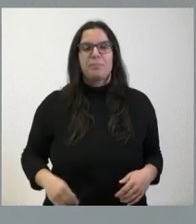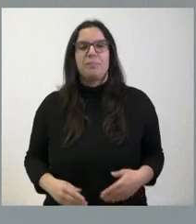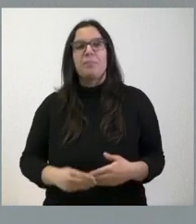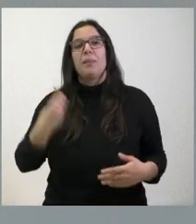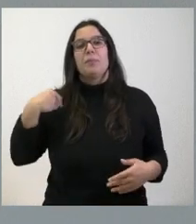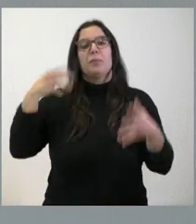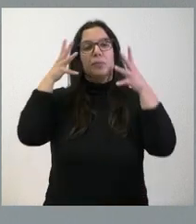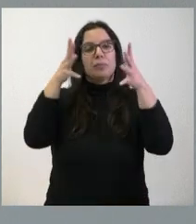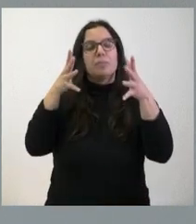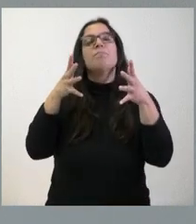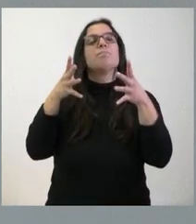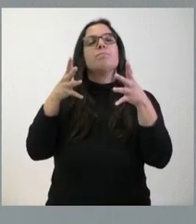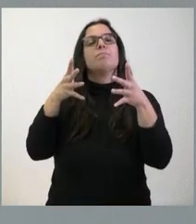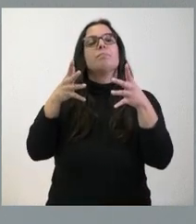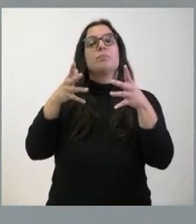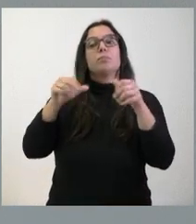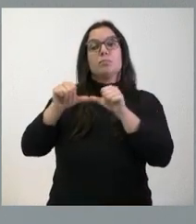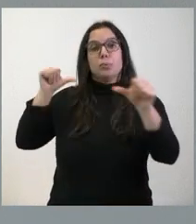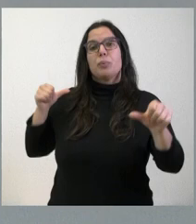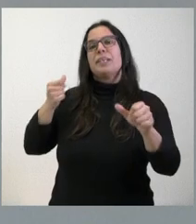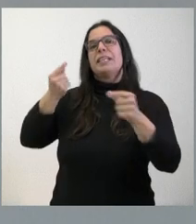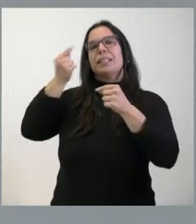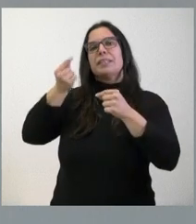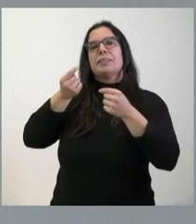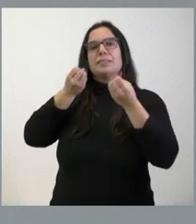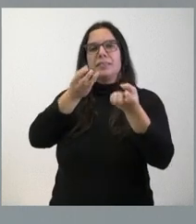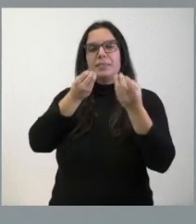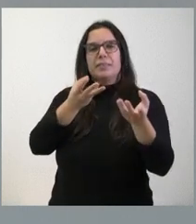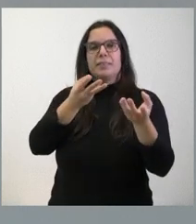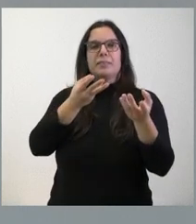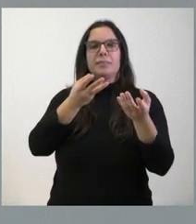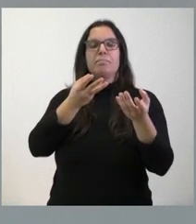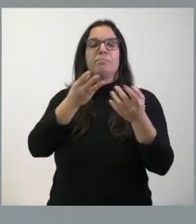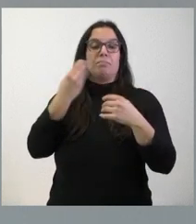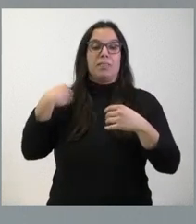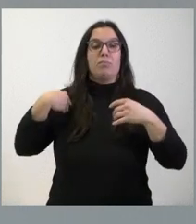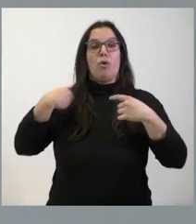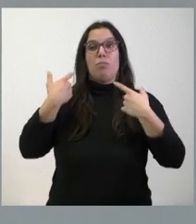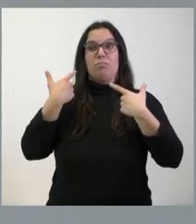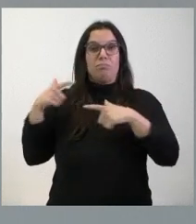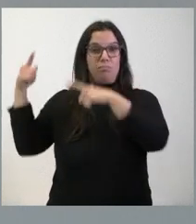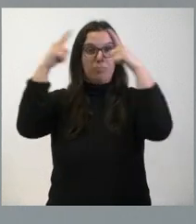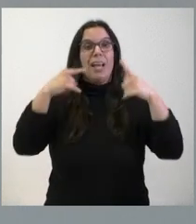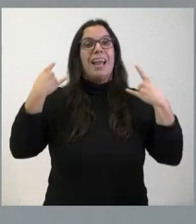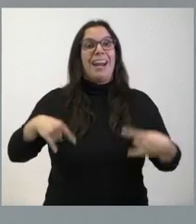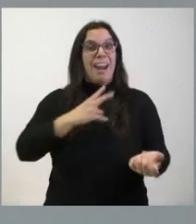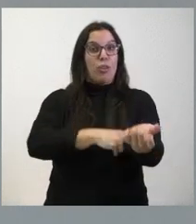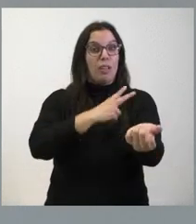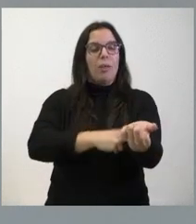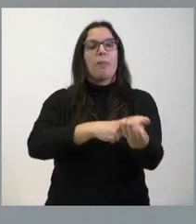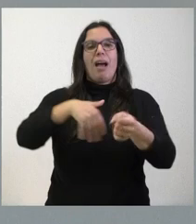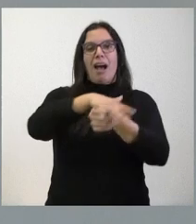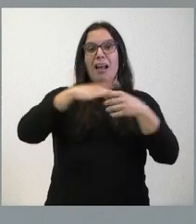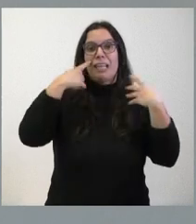información detallada de cómo va la evolución de las unidades de radioterapia en aquellos hospitales, en aquellas áreas de salud